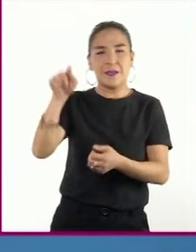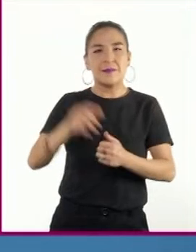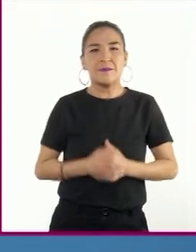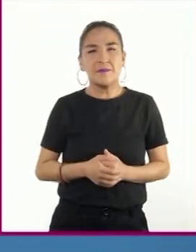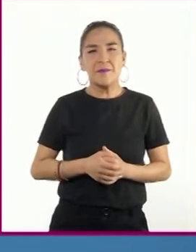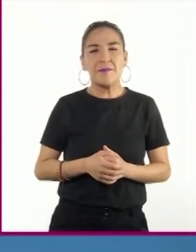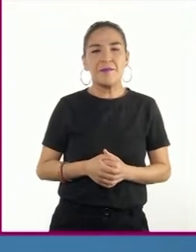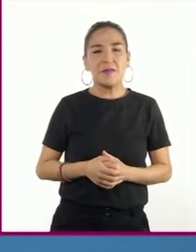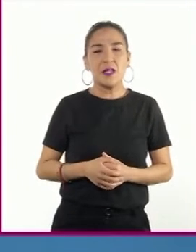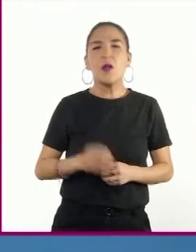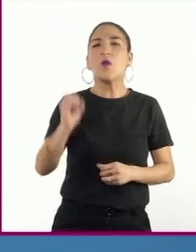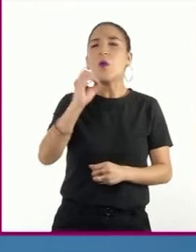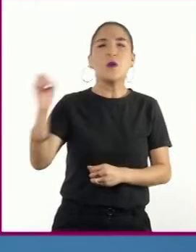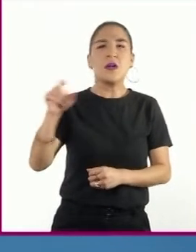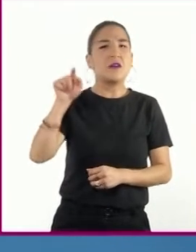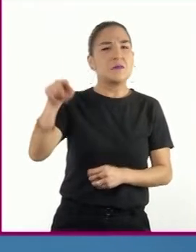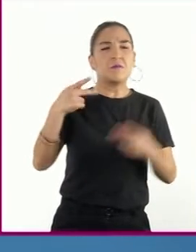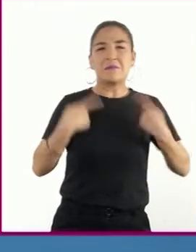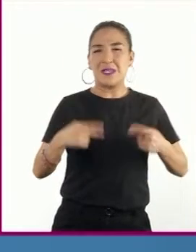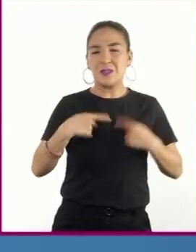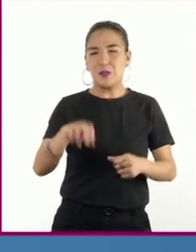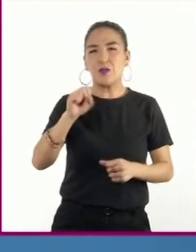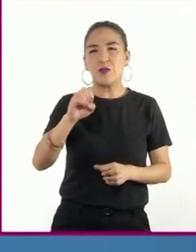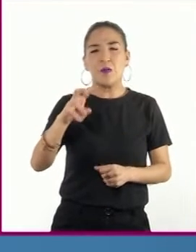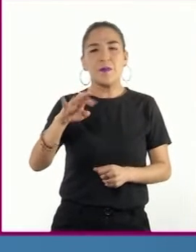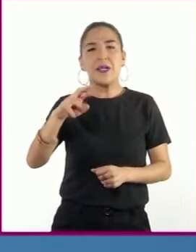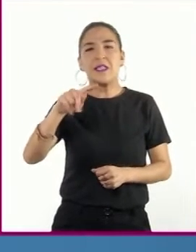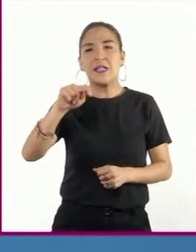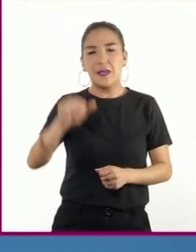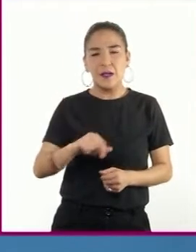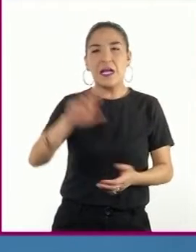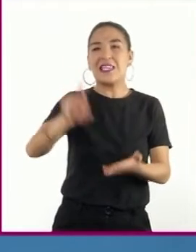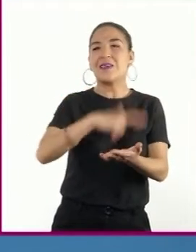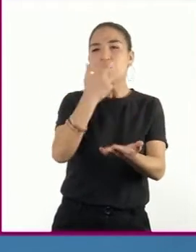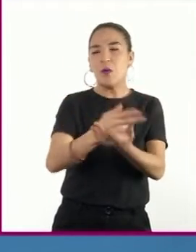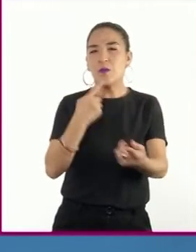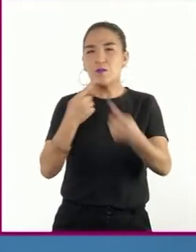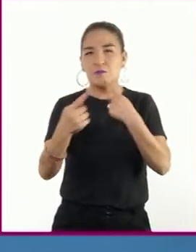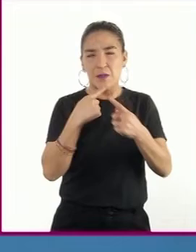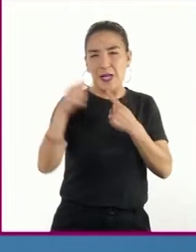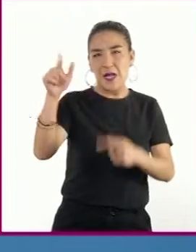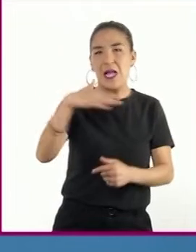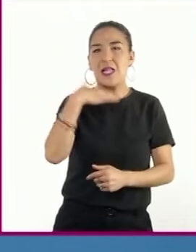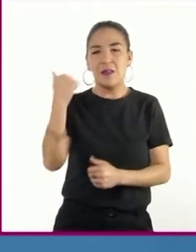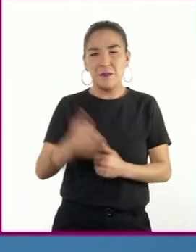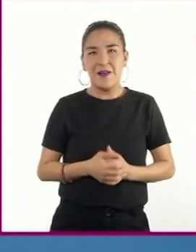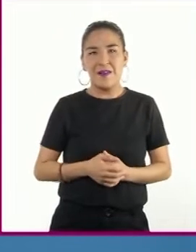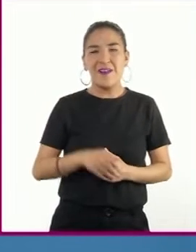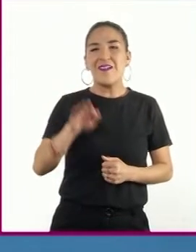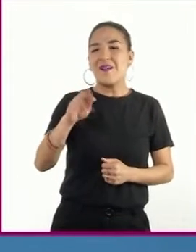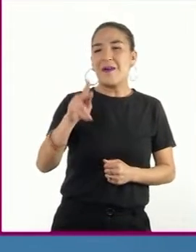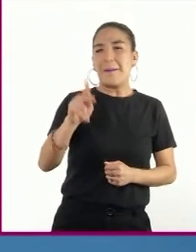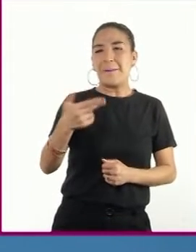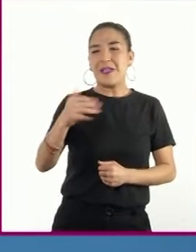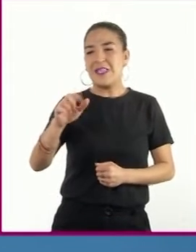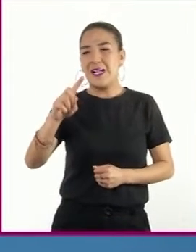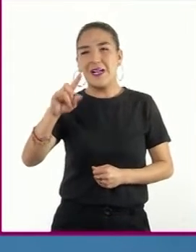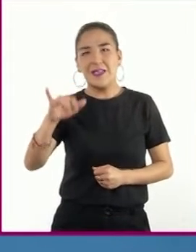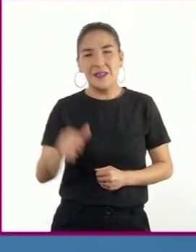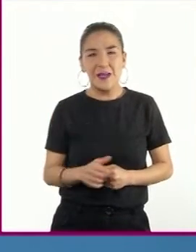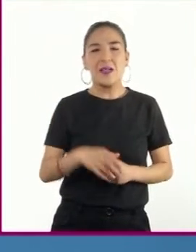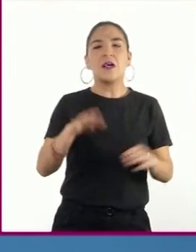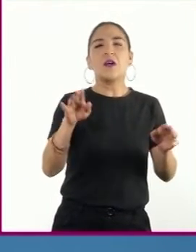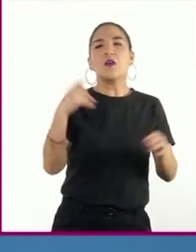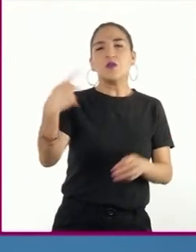Al oriente, los soviéticos crean la República Democrática Alemana. Finlandia, Hungría y